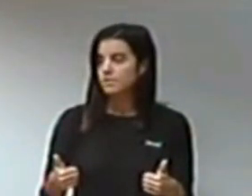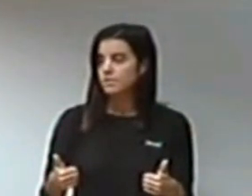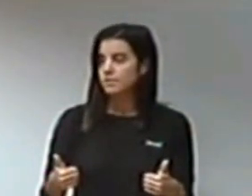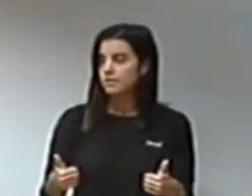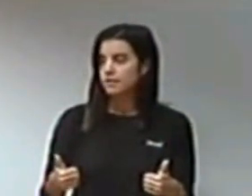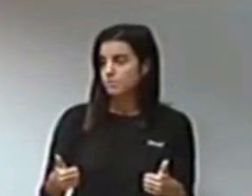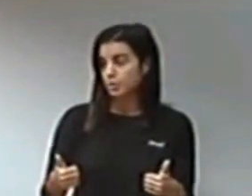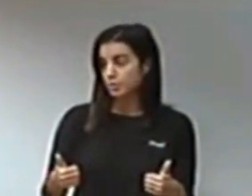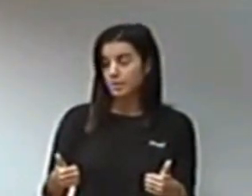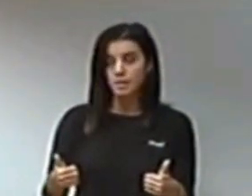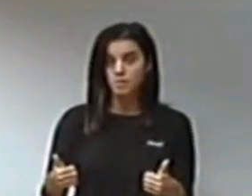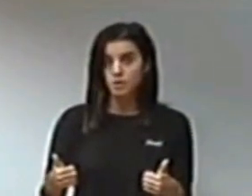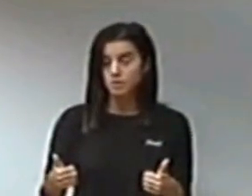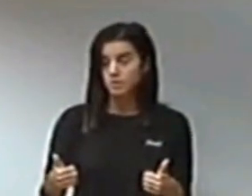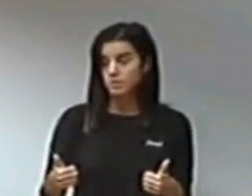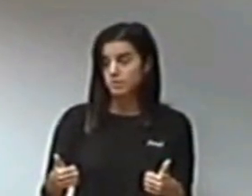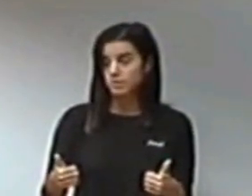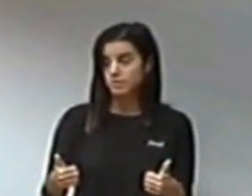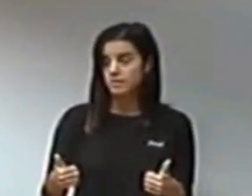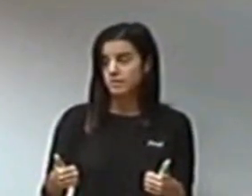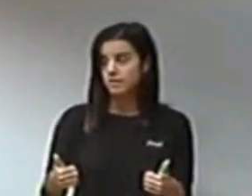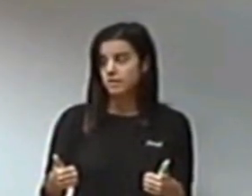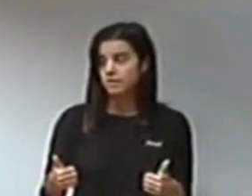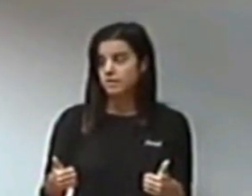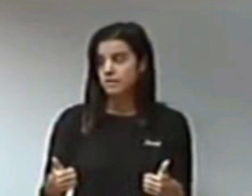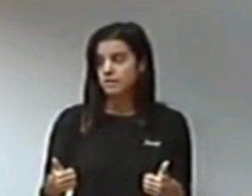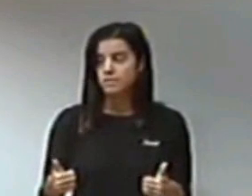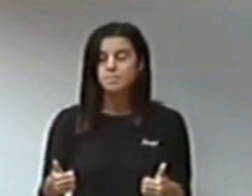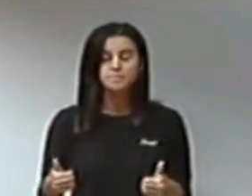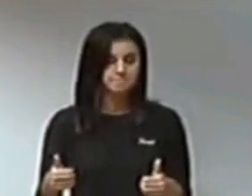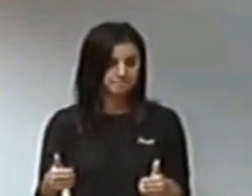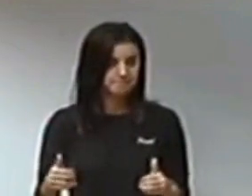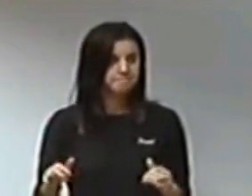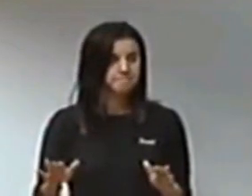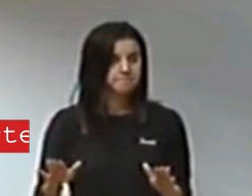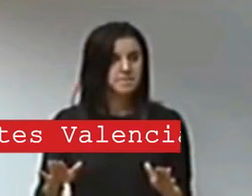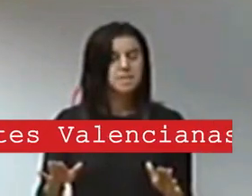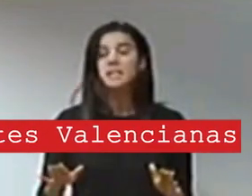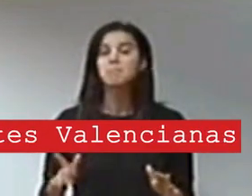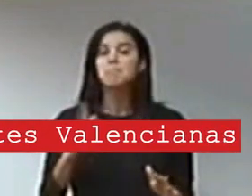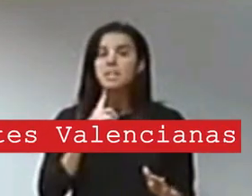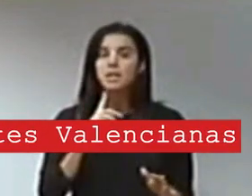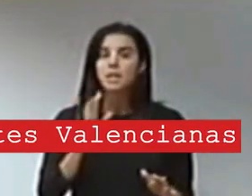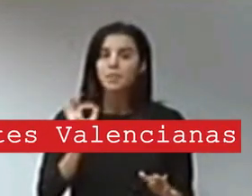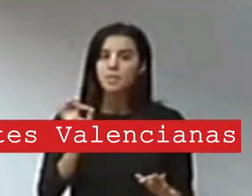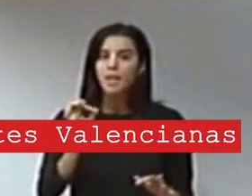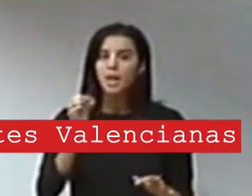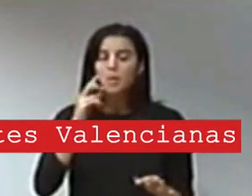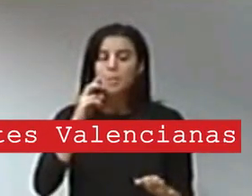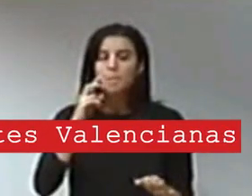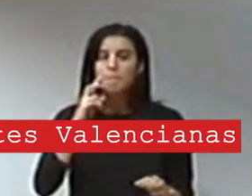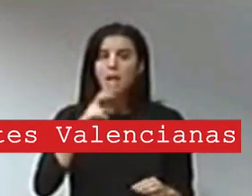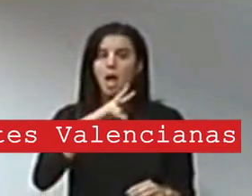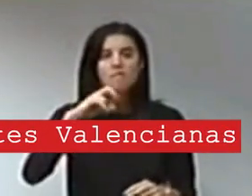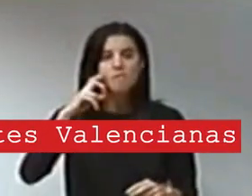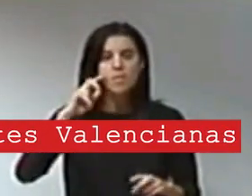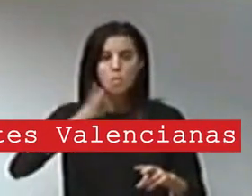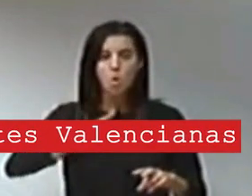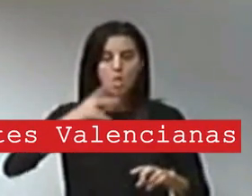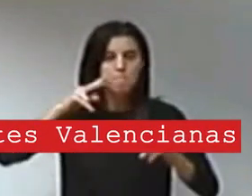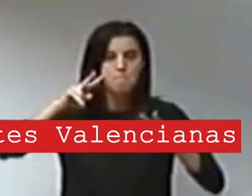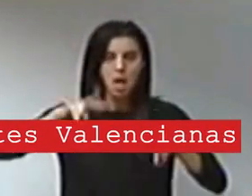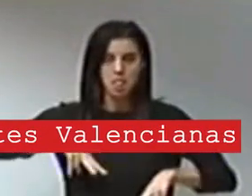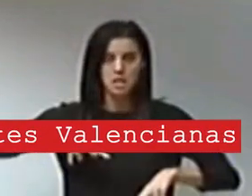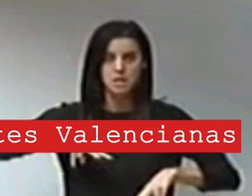Decía el presidente que ha recordado que teníamos un patrimonio de la humanidad a la puerta, y es verdad,